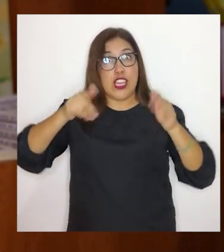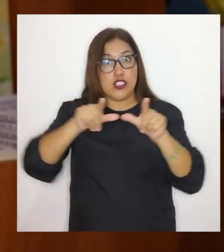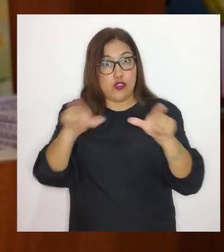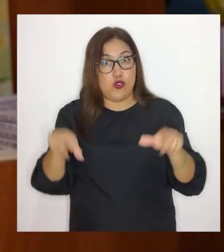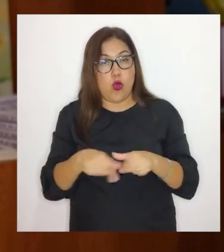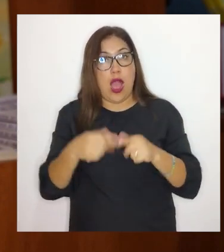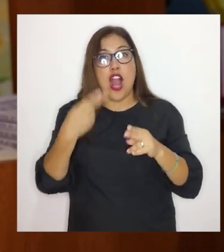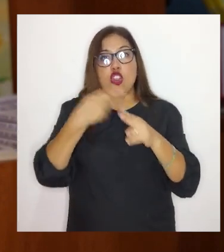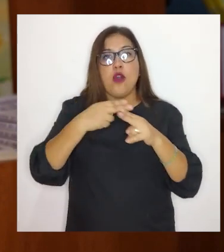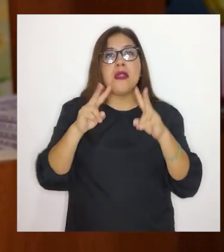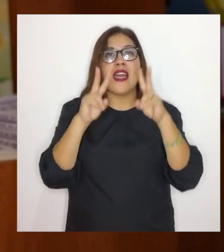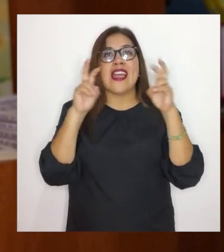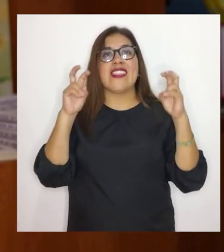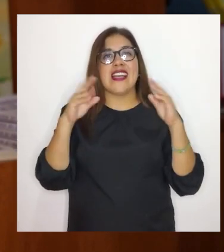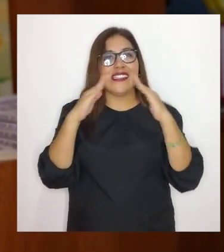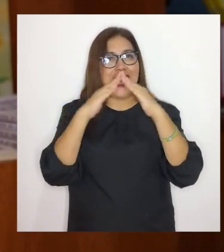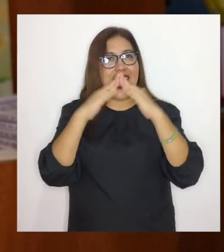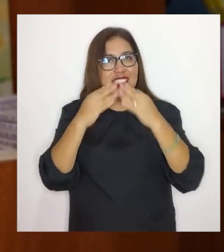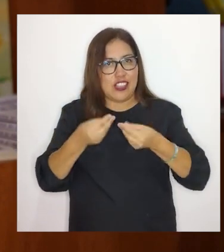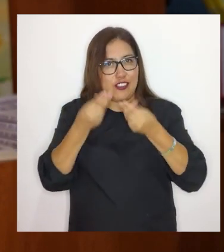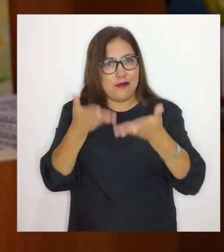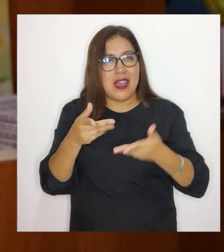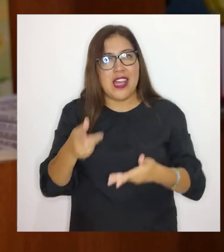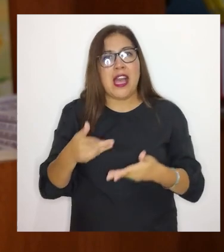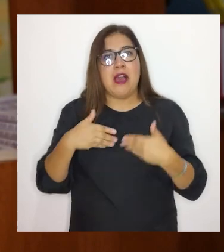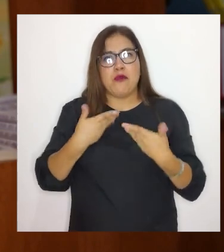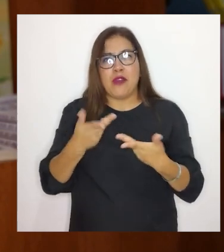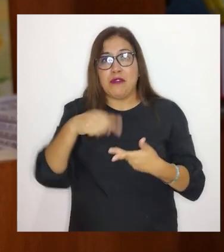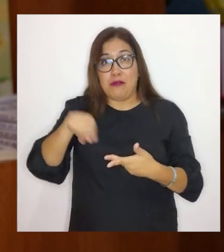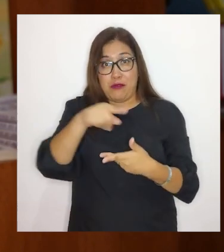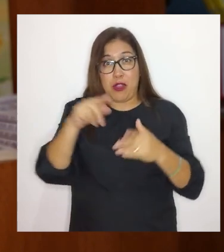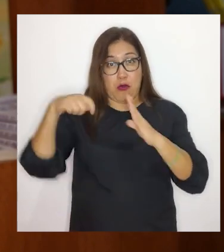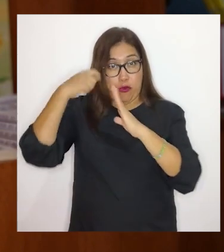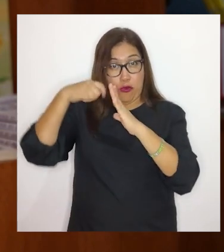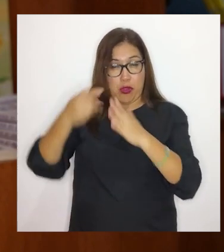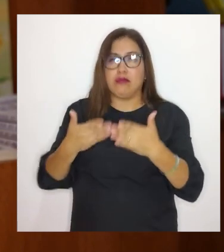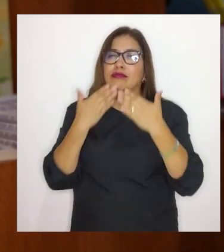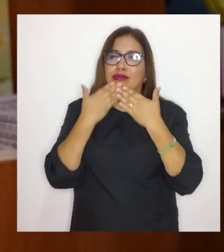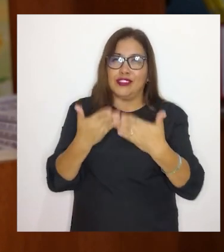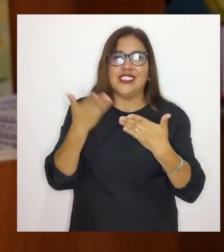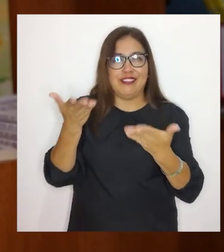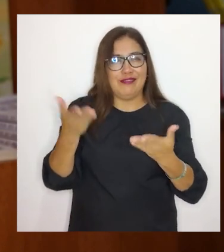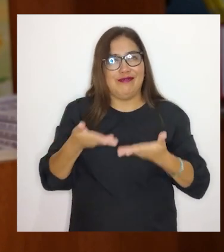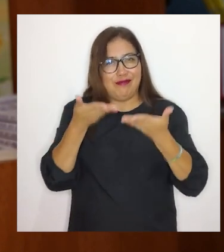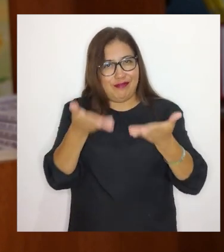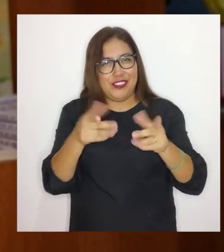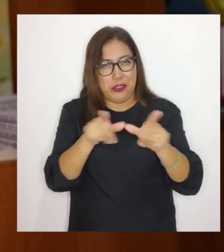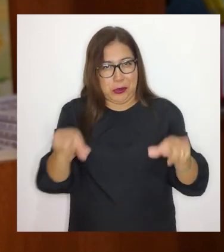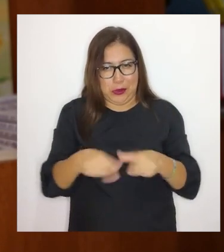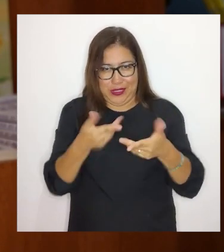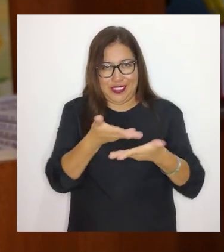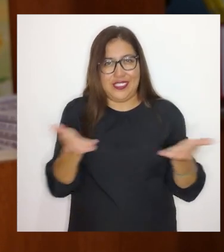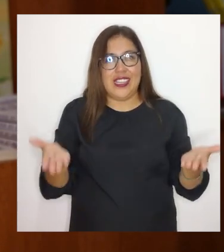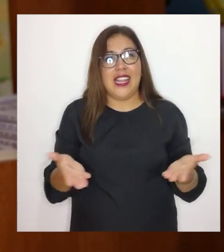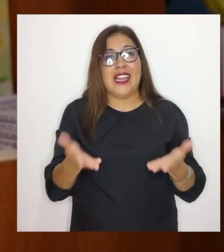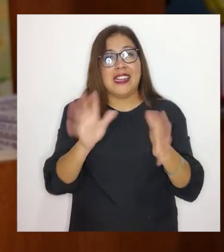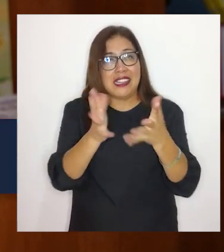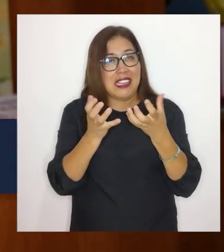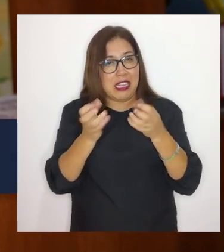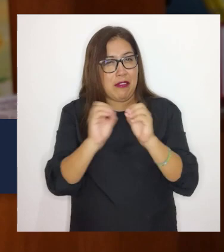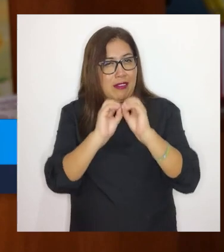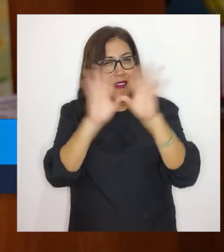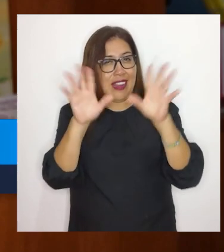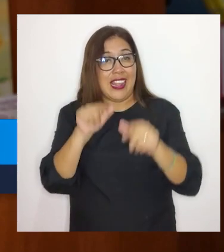este local para poder realizar lo que ustedes están viendo. Un agradecimiento enorme y dejar